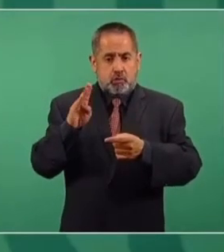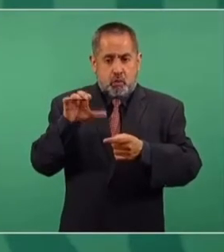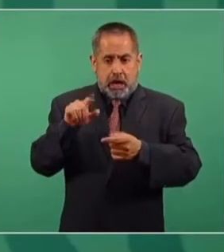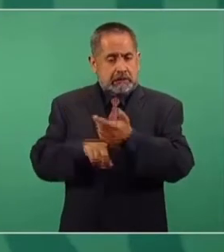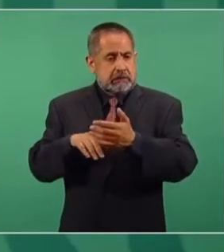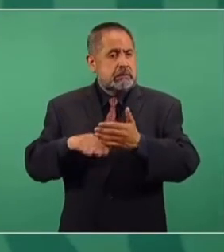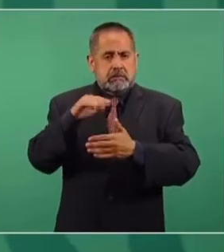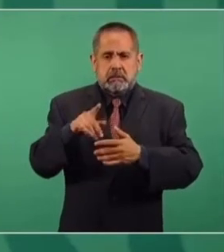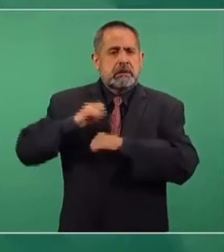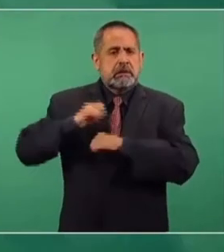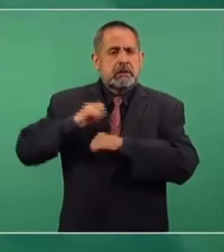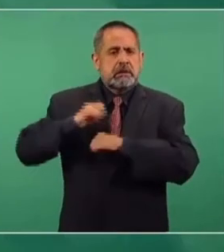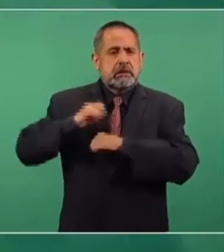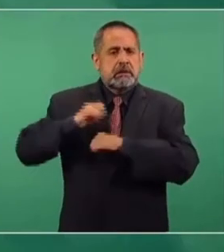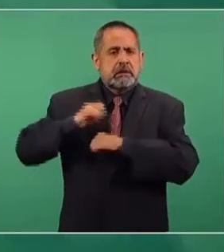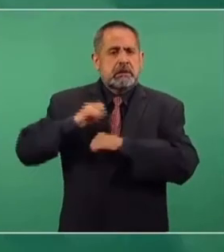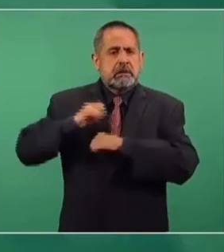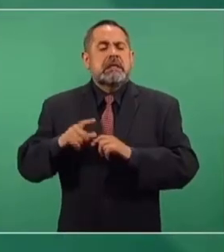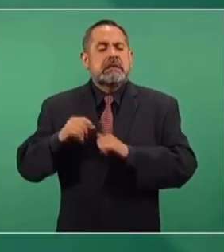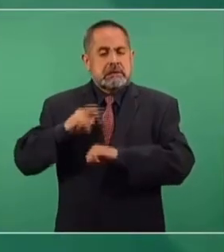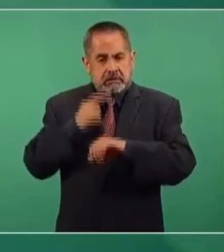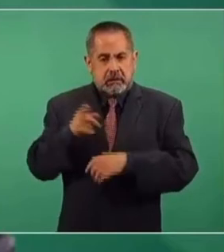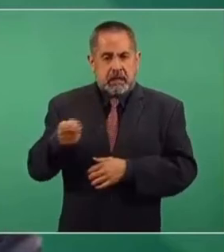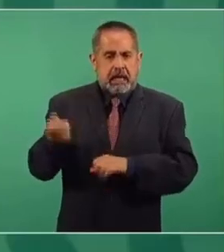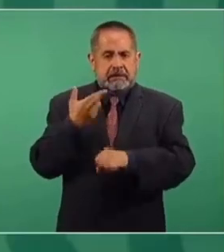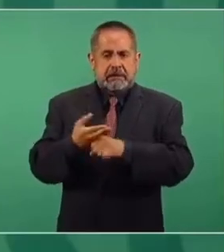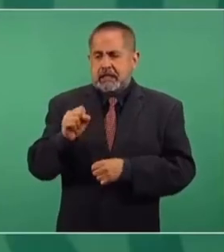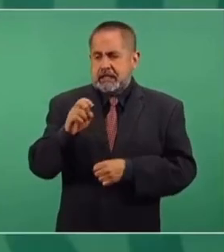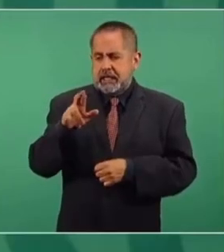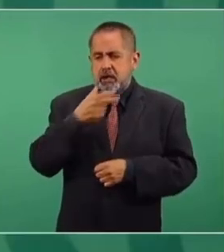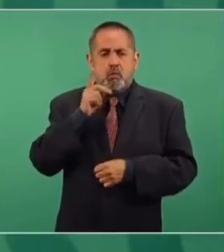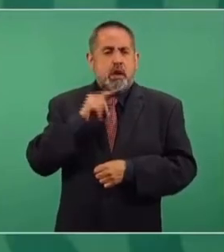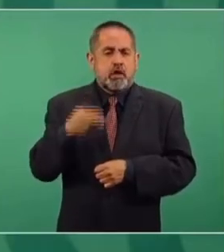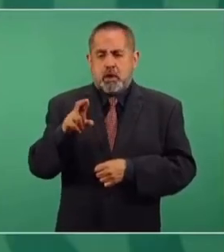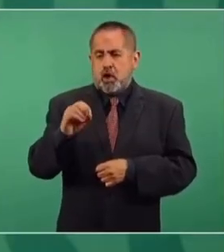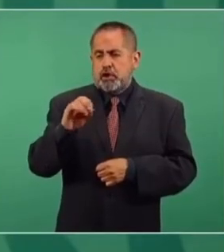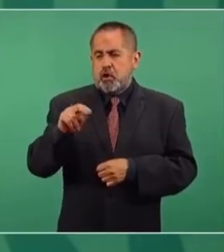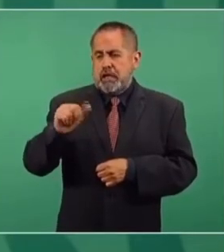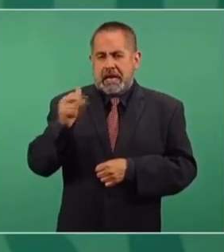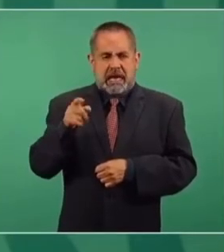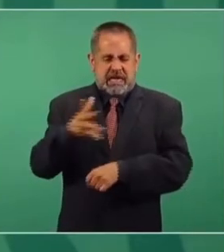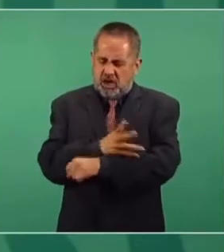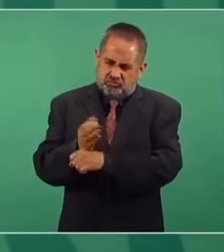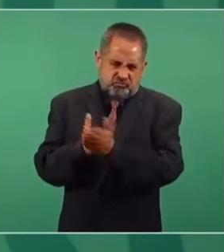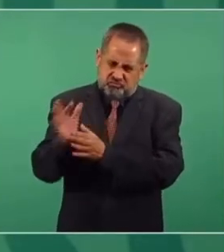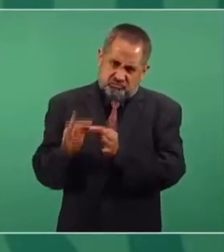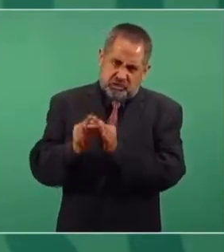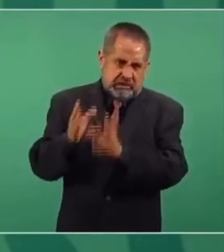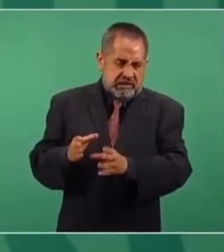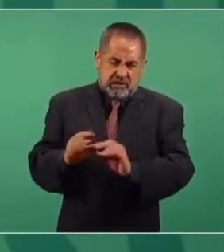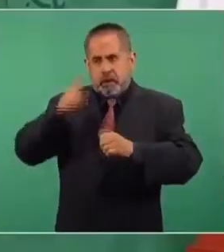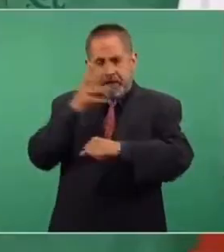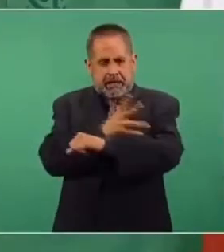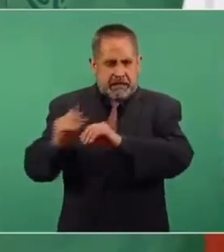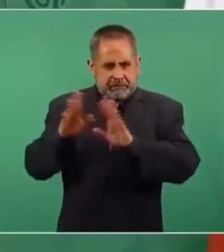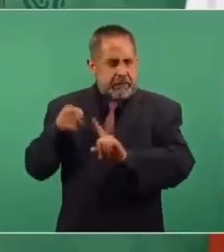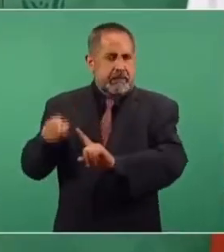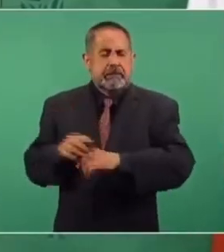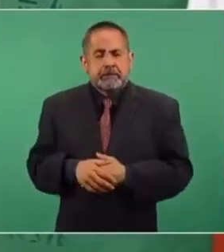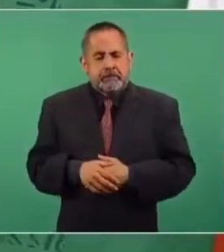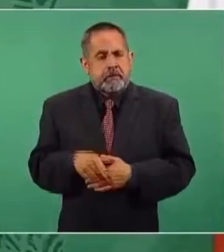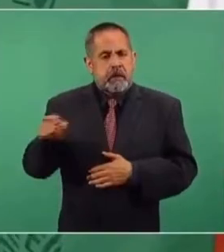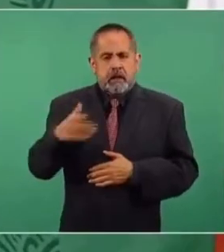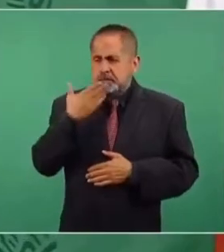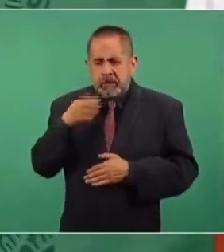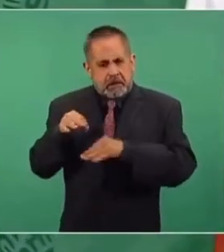está bajo la responsabilidad de la secretaria de Energía, Rocío Nález, que es una mujer íntegra, honesta, recta, y